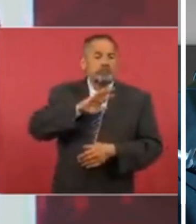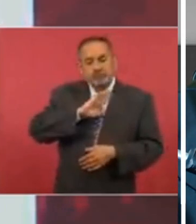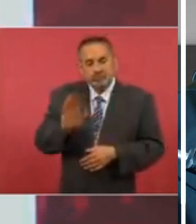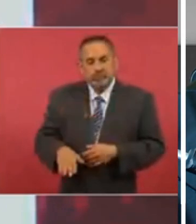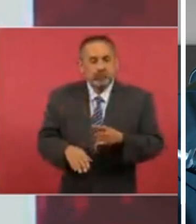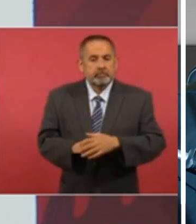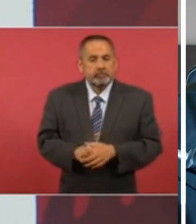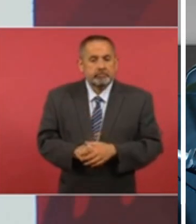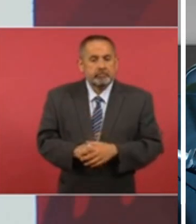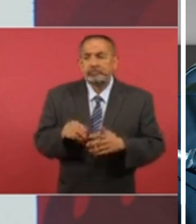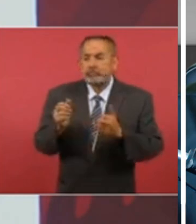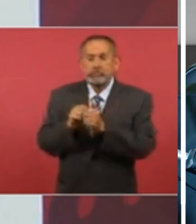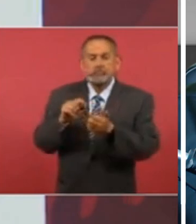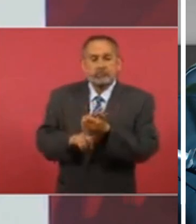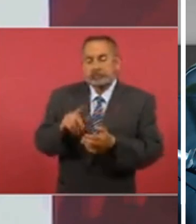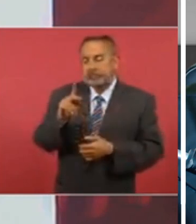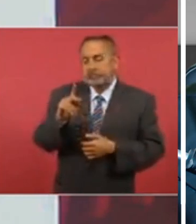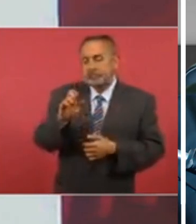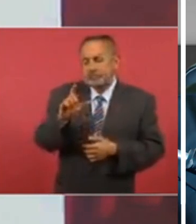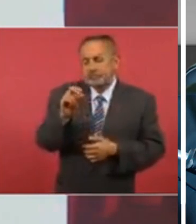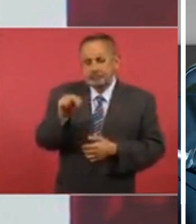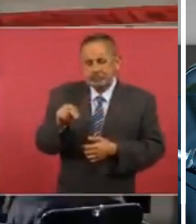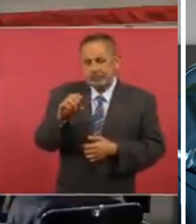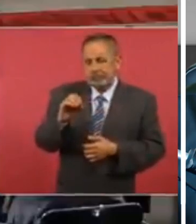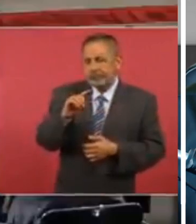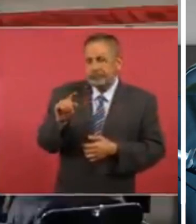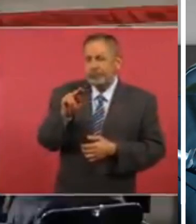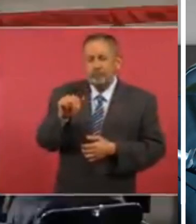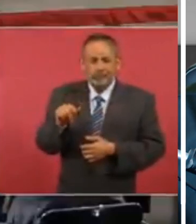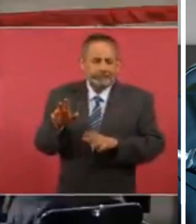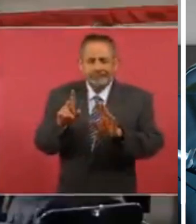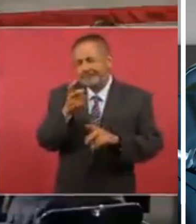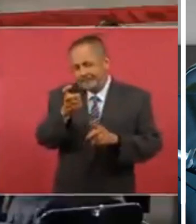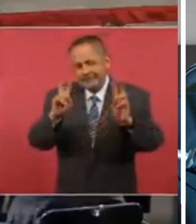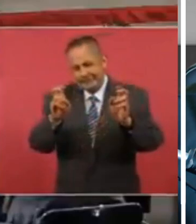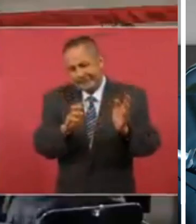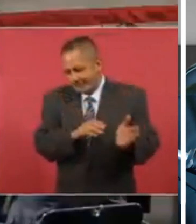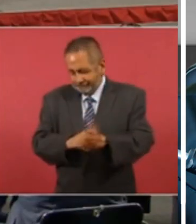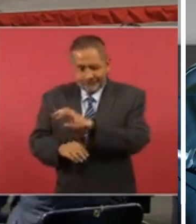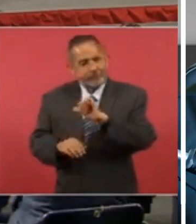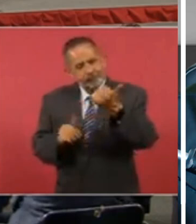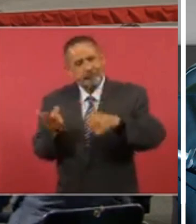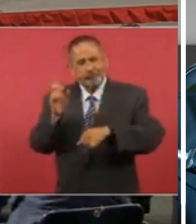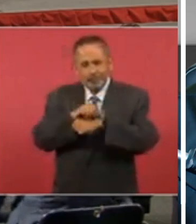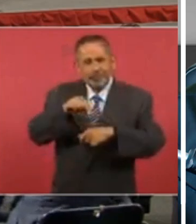y el pelón Osuna tenista pero ese es otro tema que un día vamos a tratar aquí